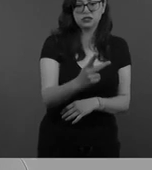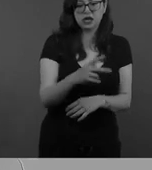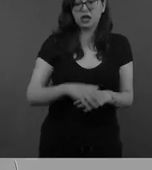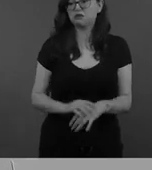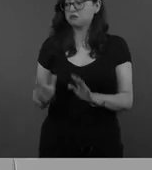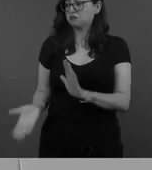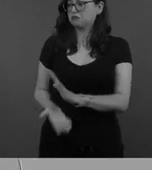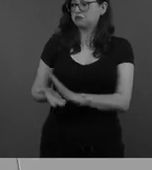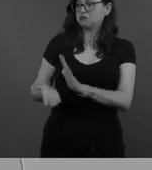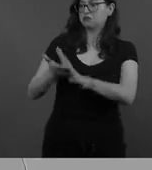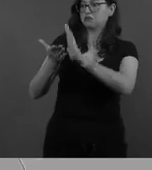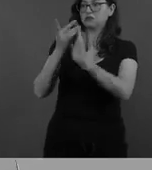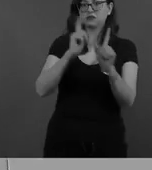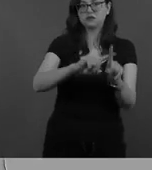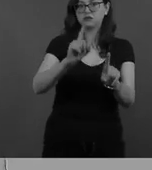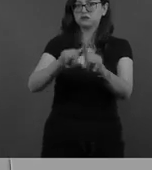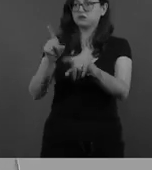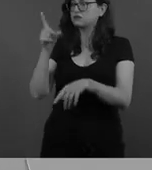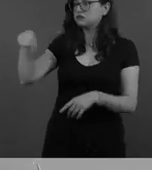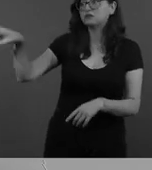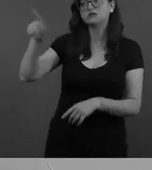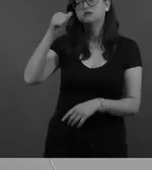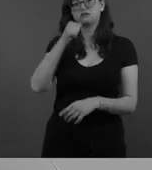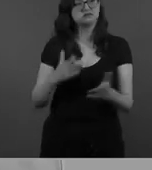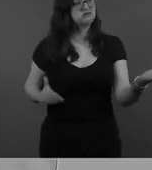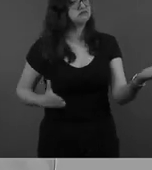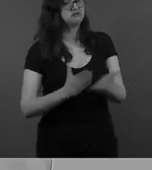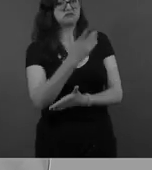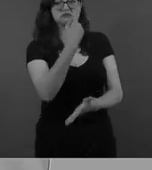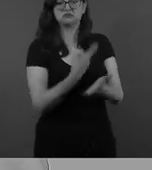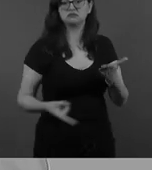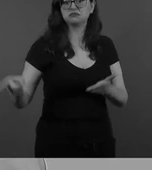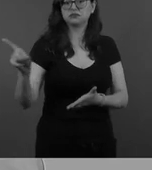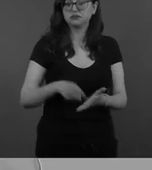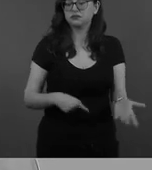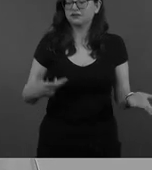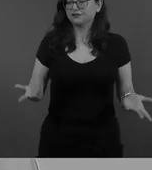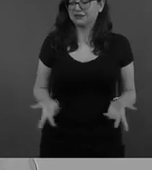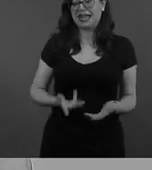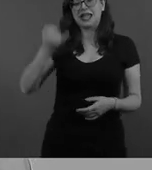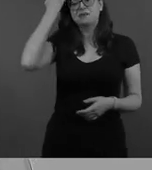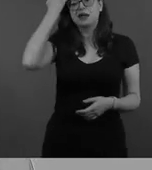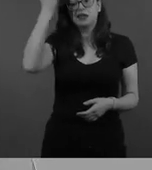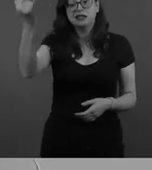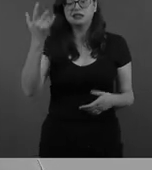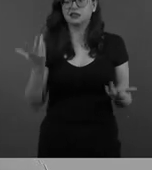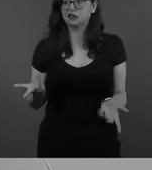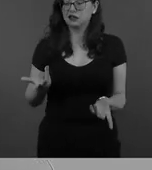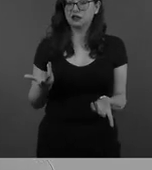tuviéramos Tren Maya, no habría aeropuerto, no habría ninguna obra de infraestructura,